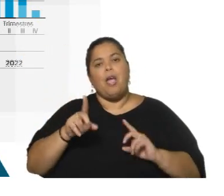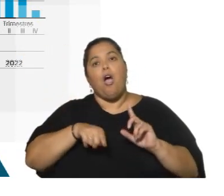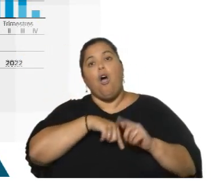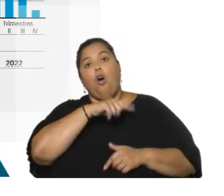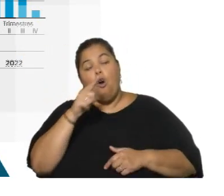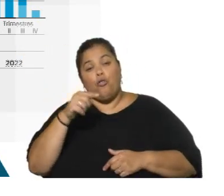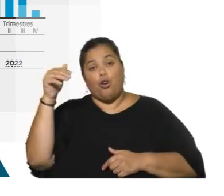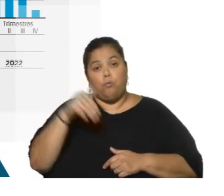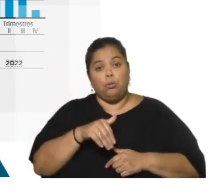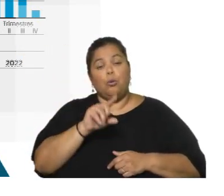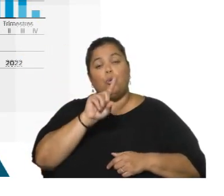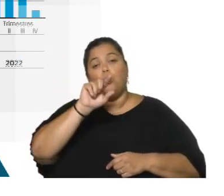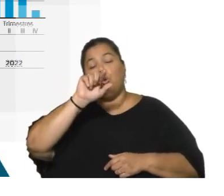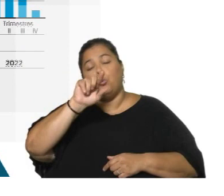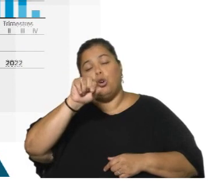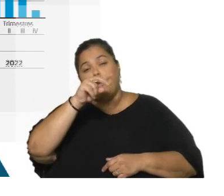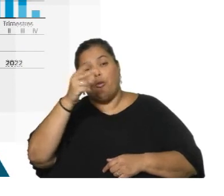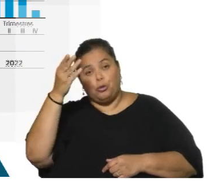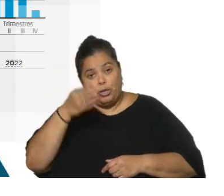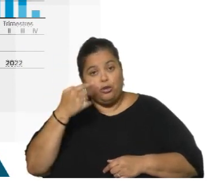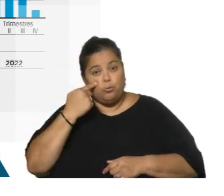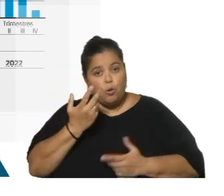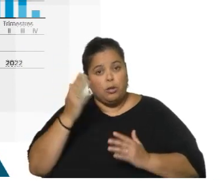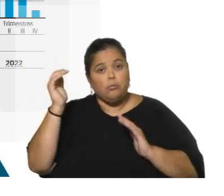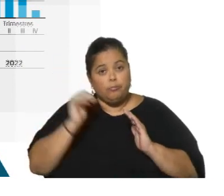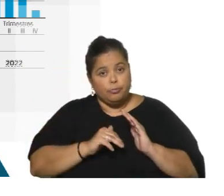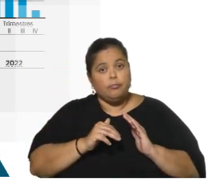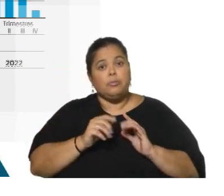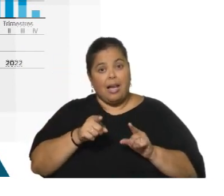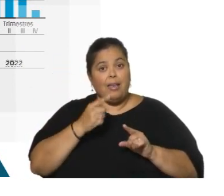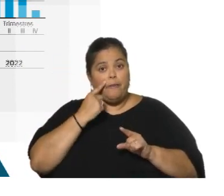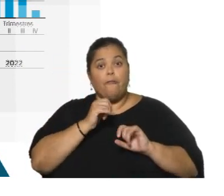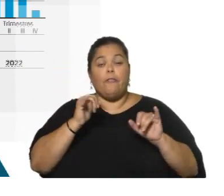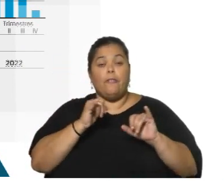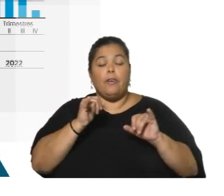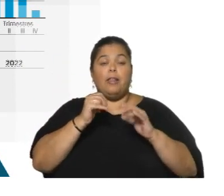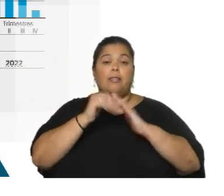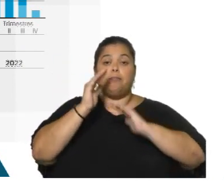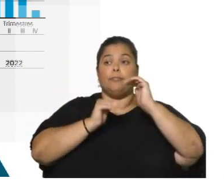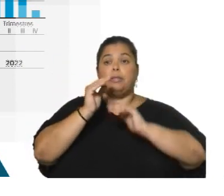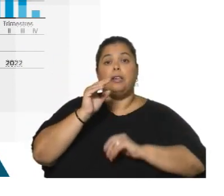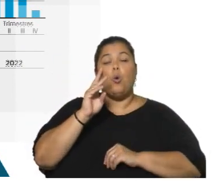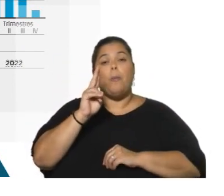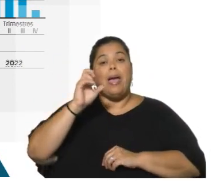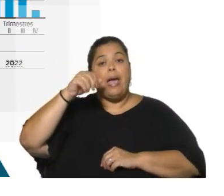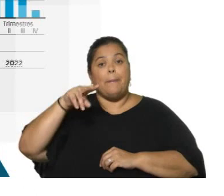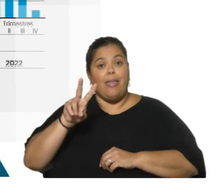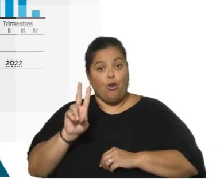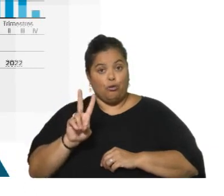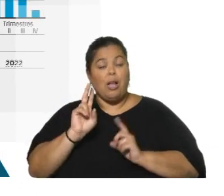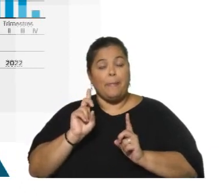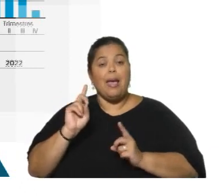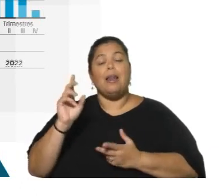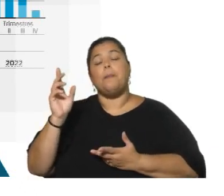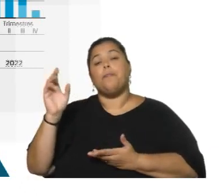.2%. De vuelta, acá aparece el impacto a la baja de la culminación de las obras de UPM2. Las exportaciones que